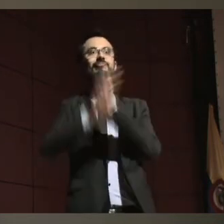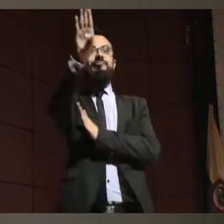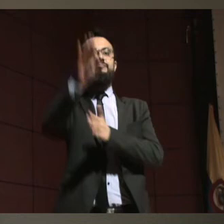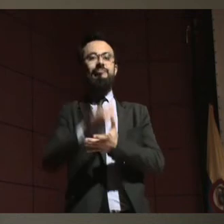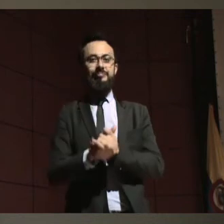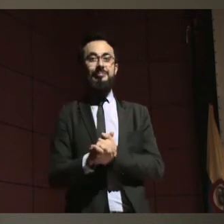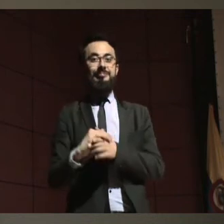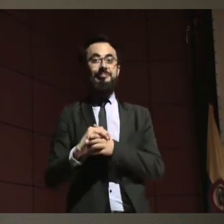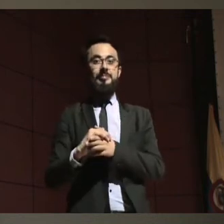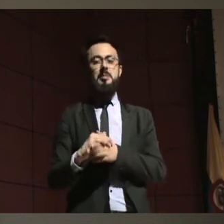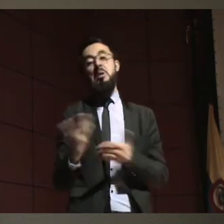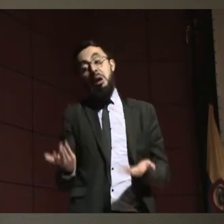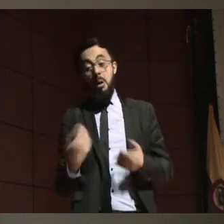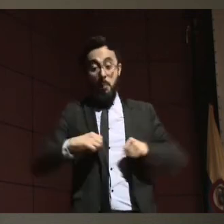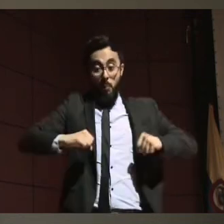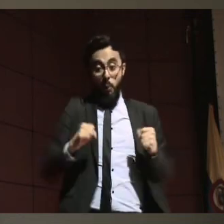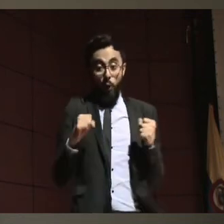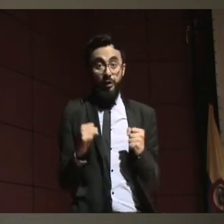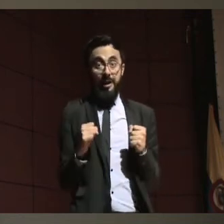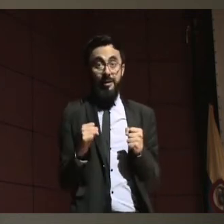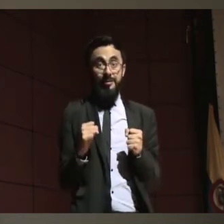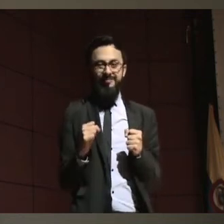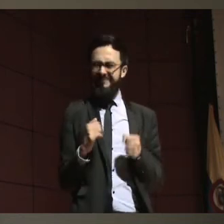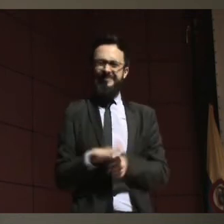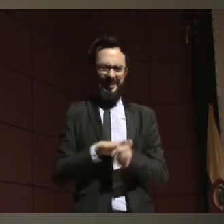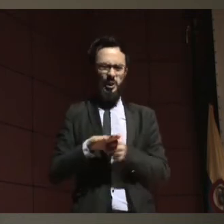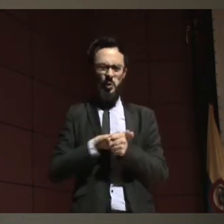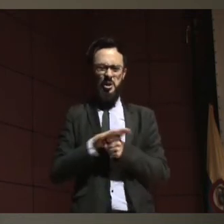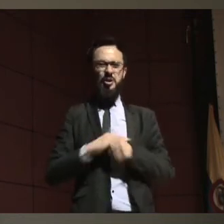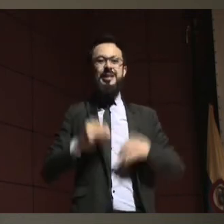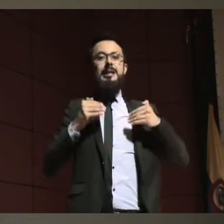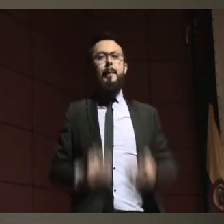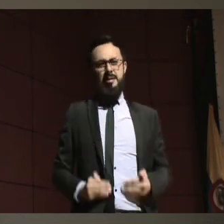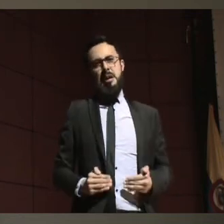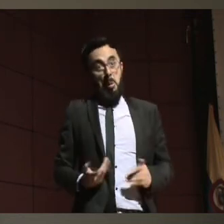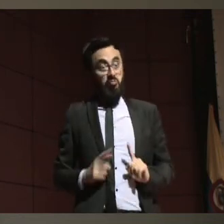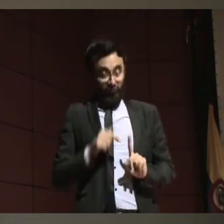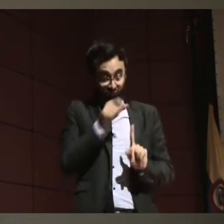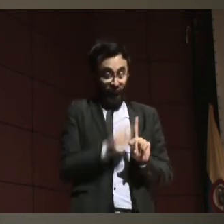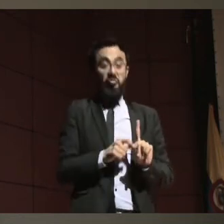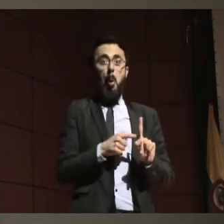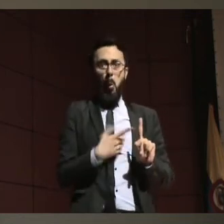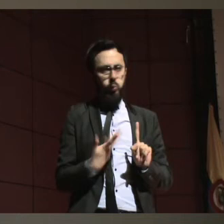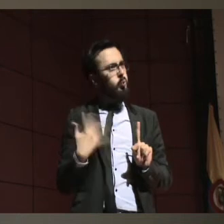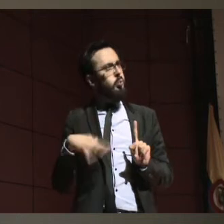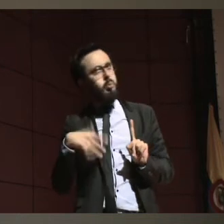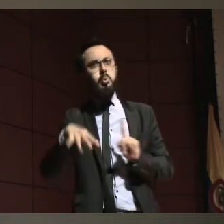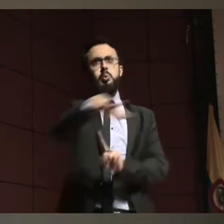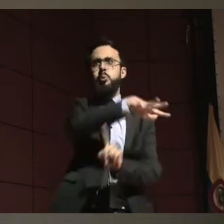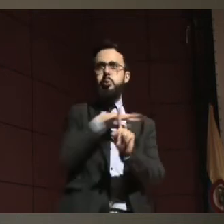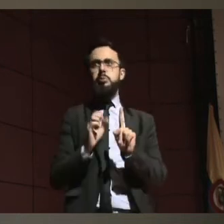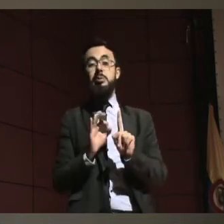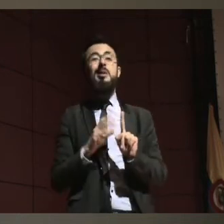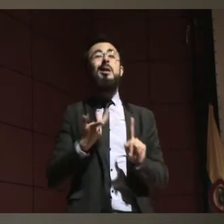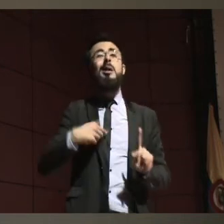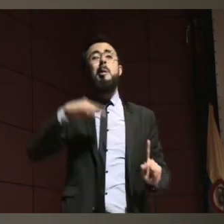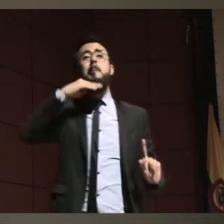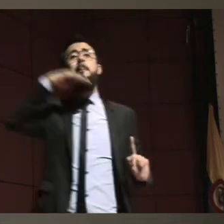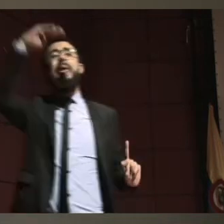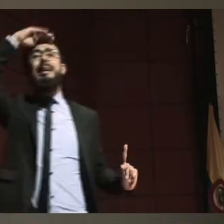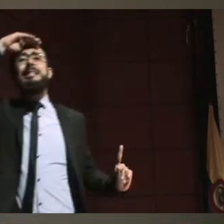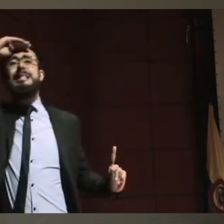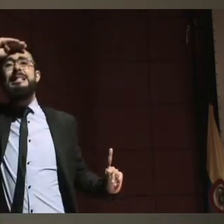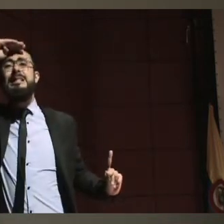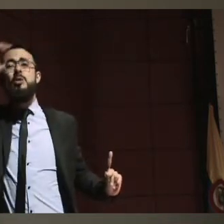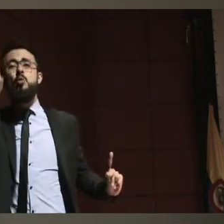discapacidad aquí en Bogotá a que la tengamos en Urabá. Entonces, ese contexto y